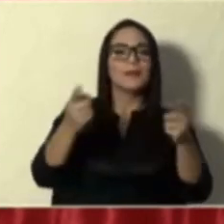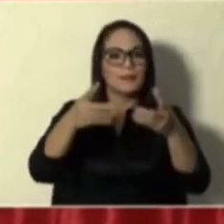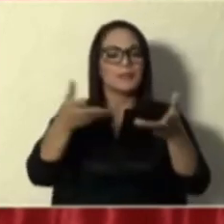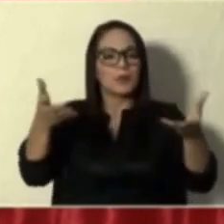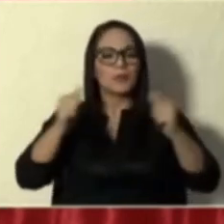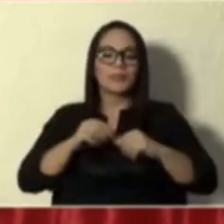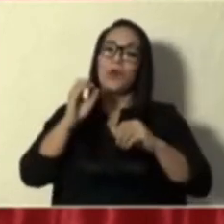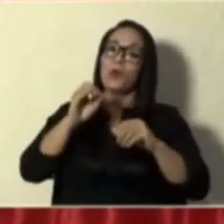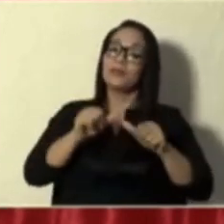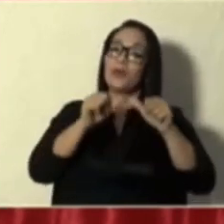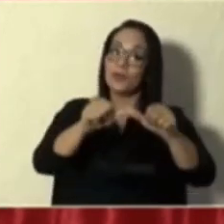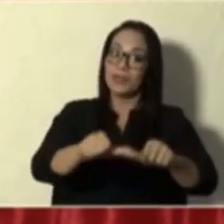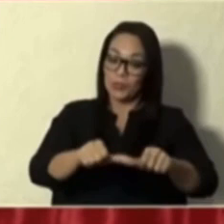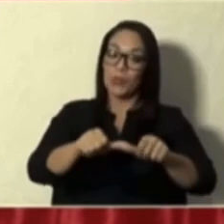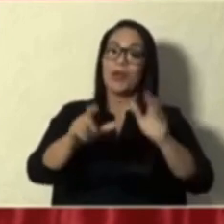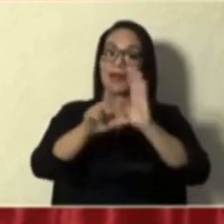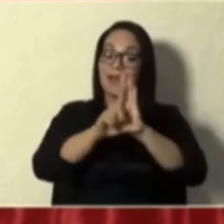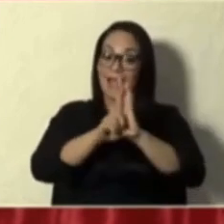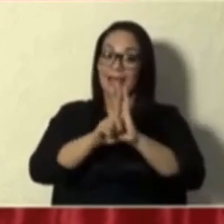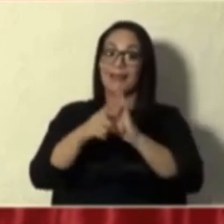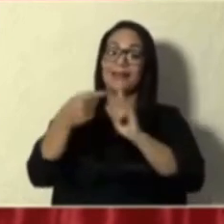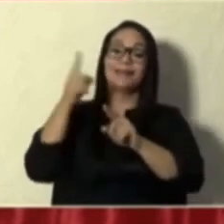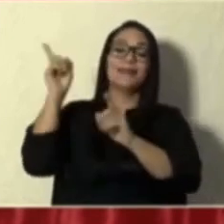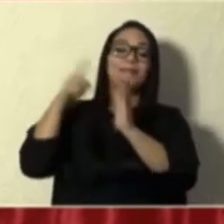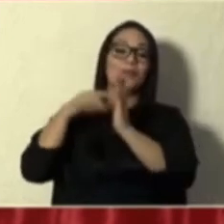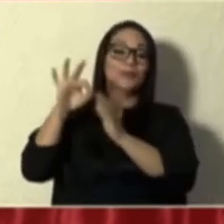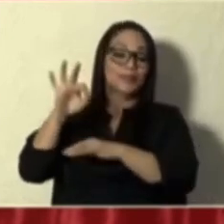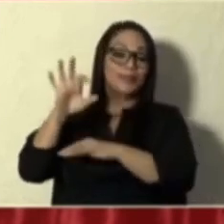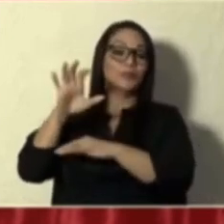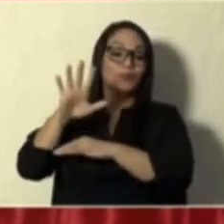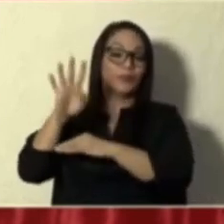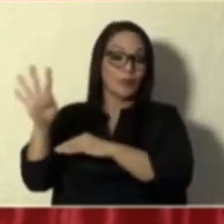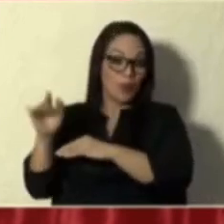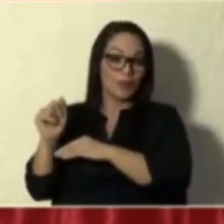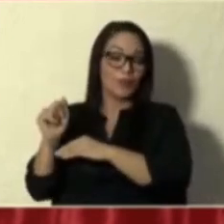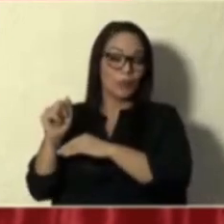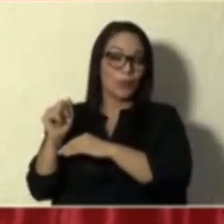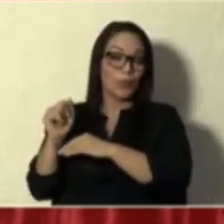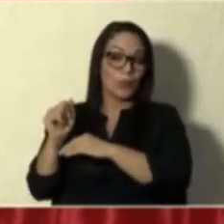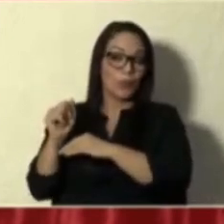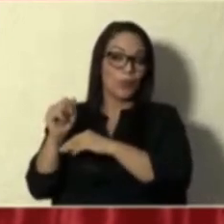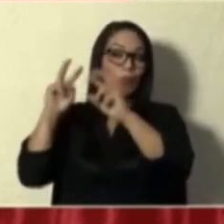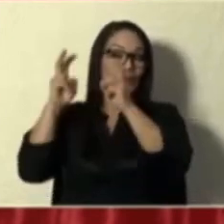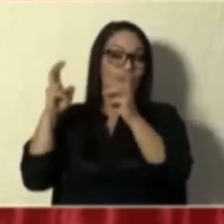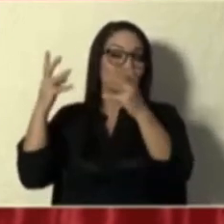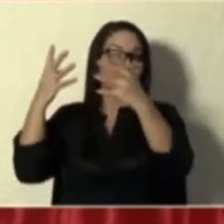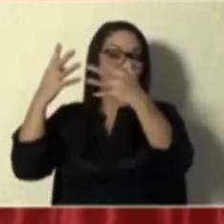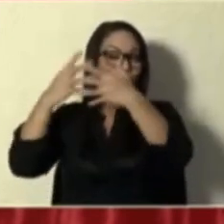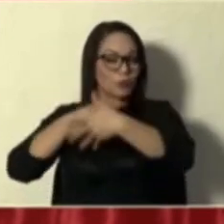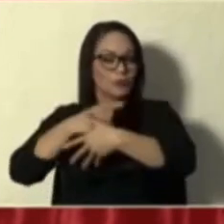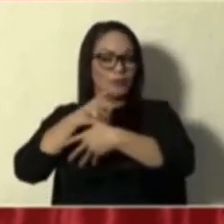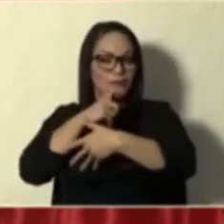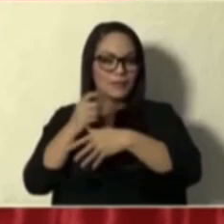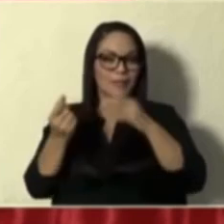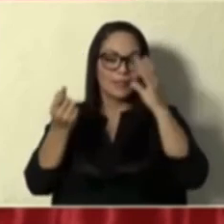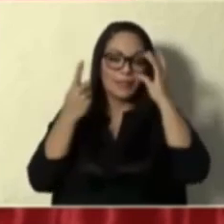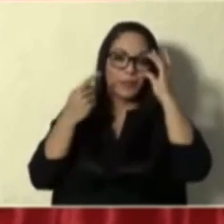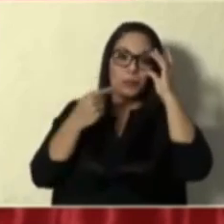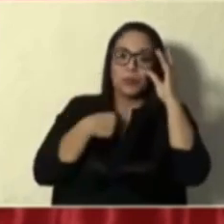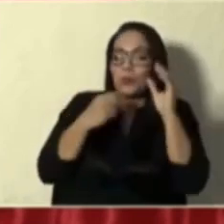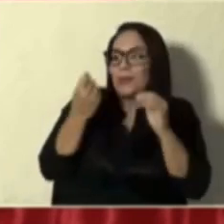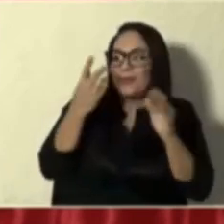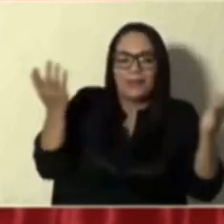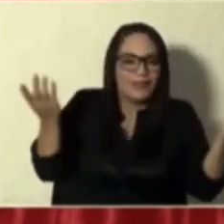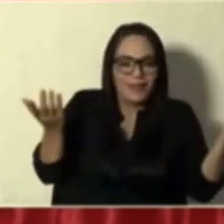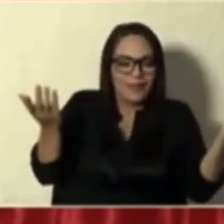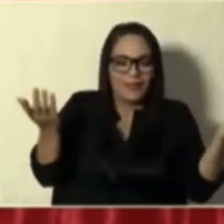continúa con la ley del 54, y esos sistemas así, oscuritos, difíciles de entender, yo no los entiendo, ¿por qué